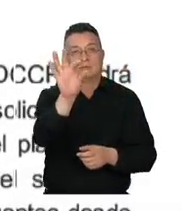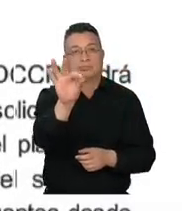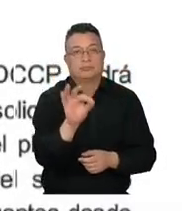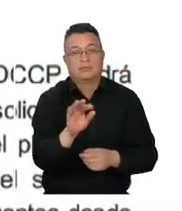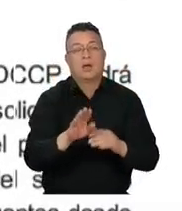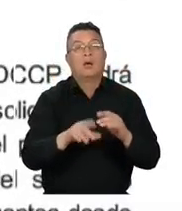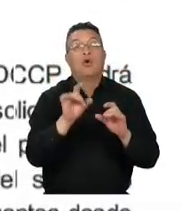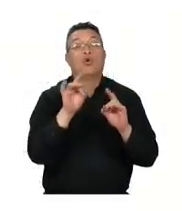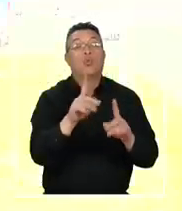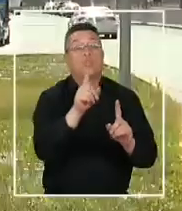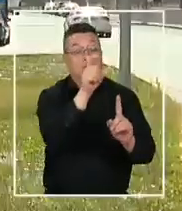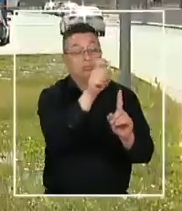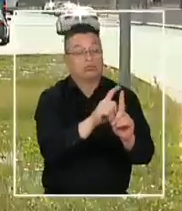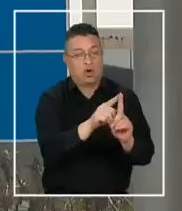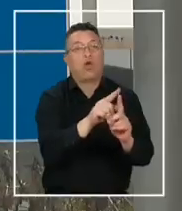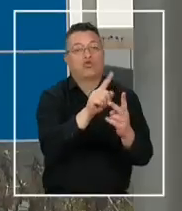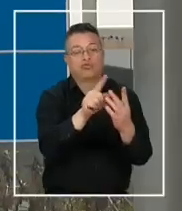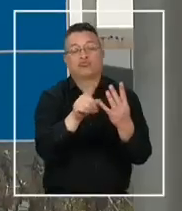a más de un proveedor.